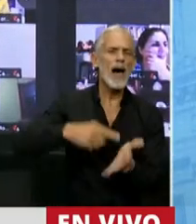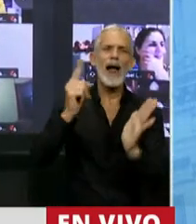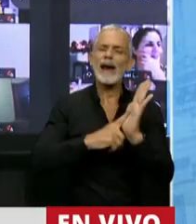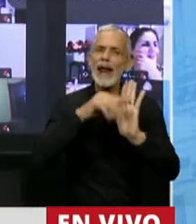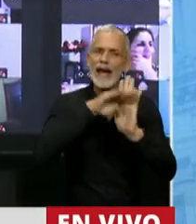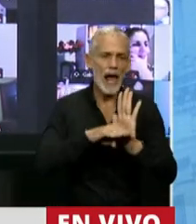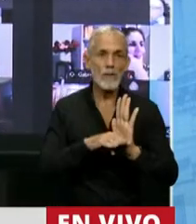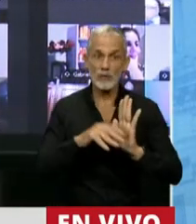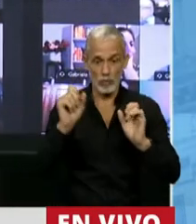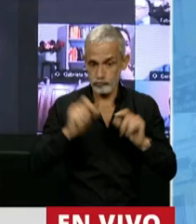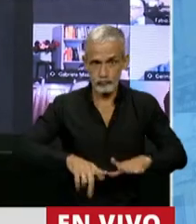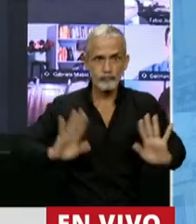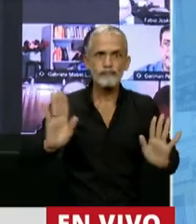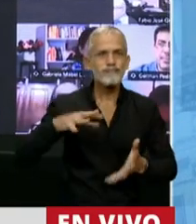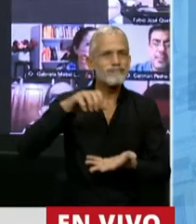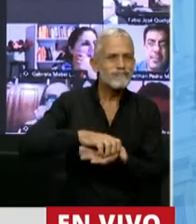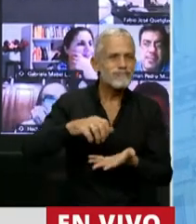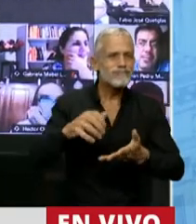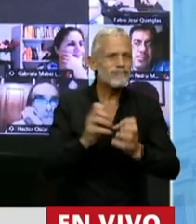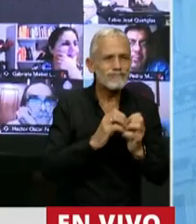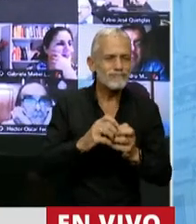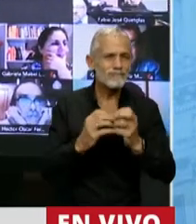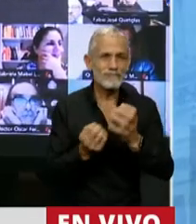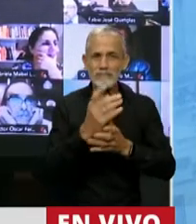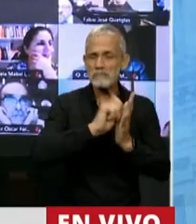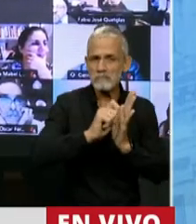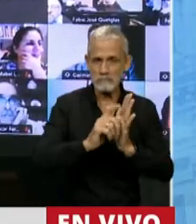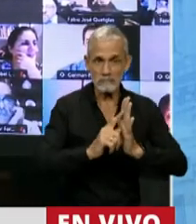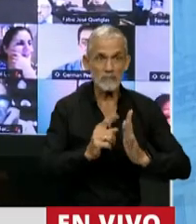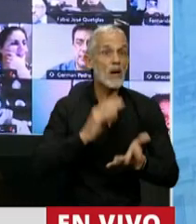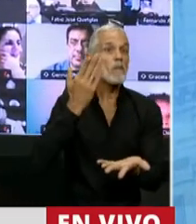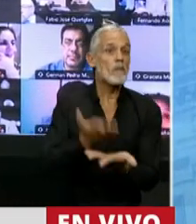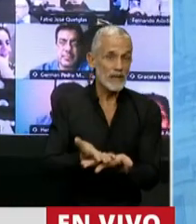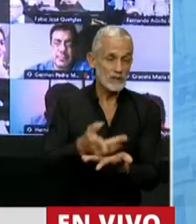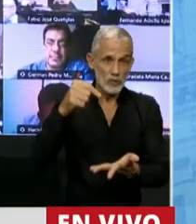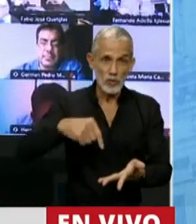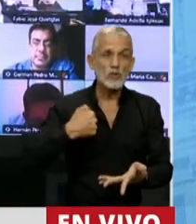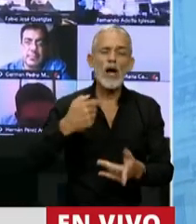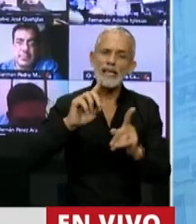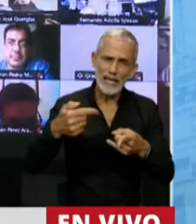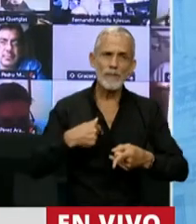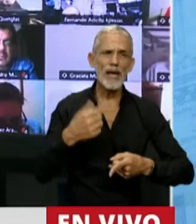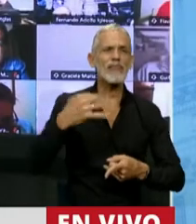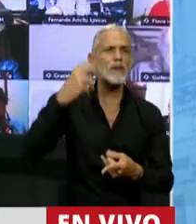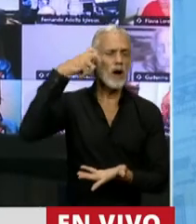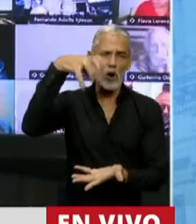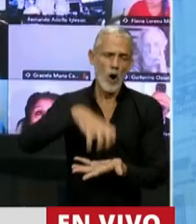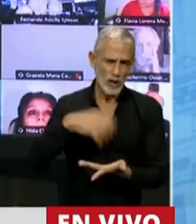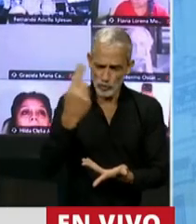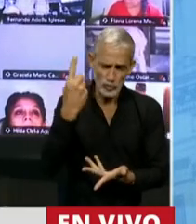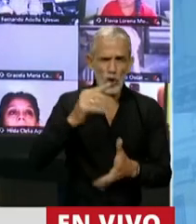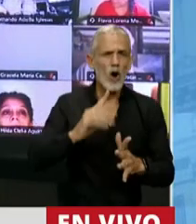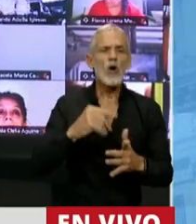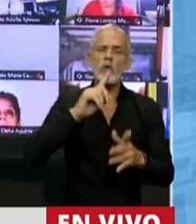reglamento y su funcionamiento. Entonces, Presidente, además de esta moción de orden, también le pido que actuemos soberanamente y que